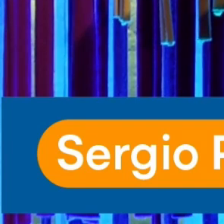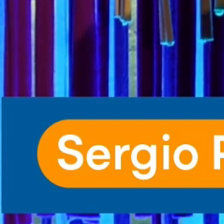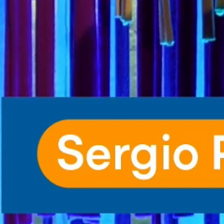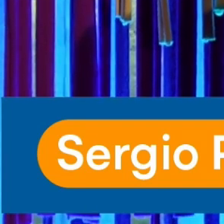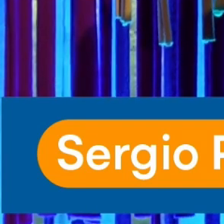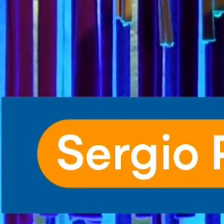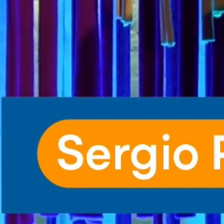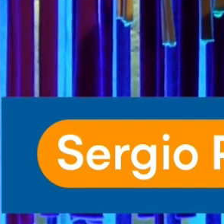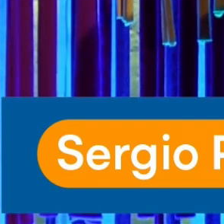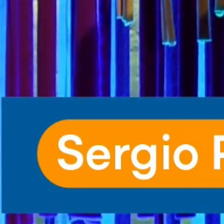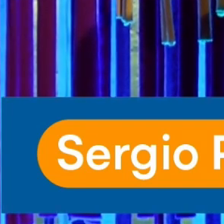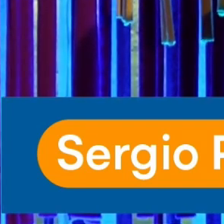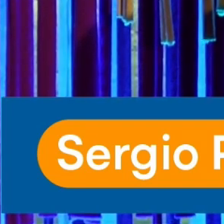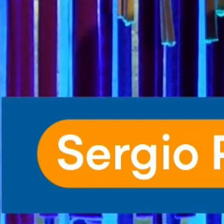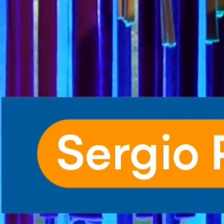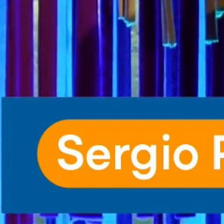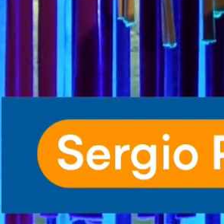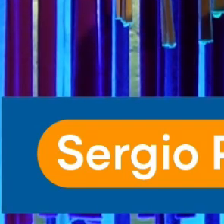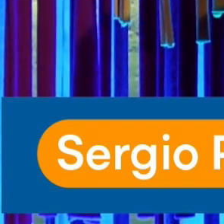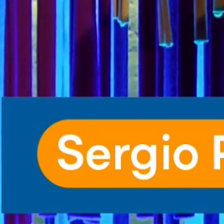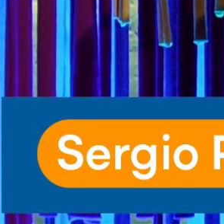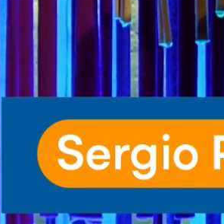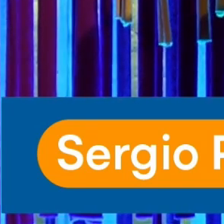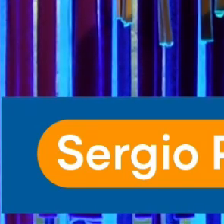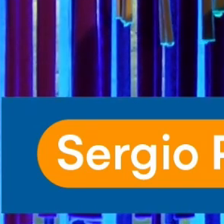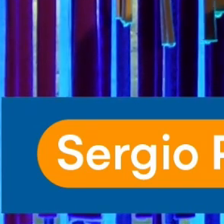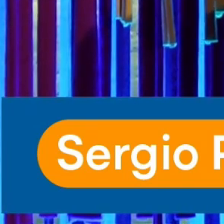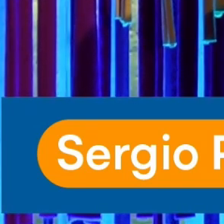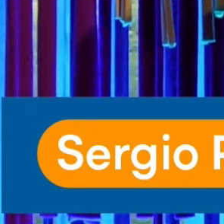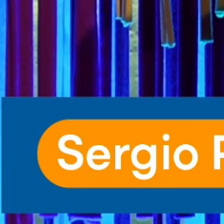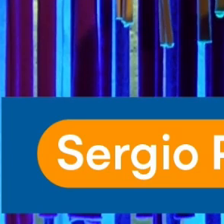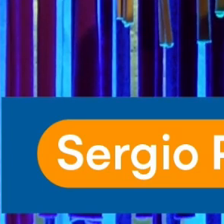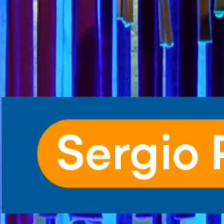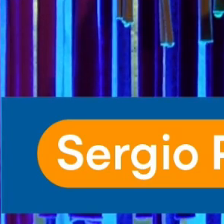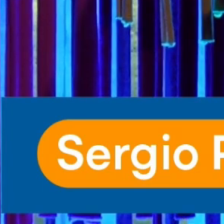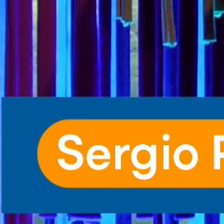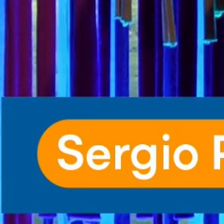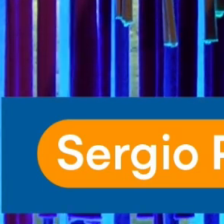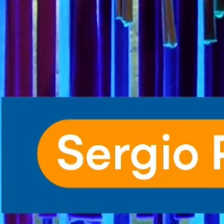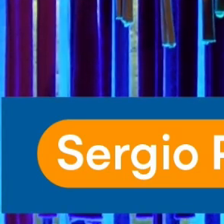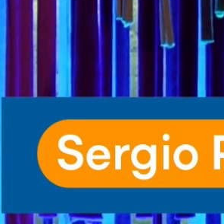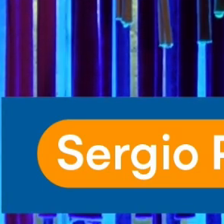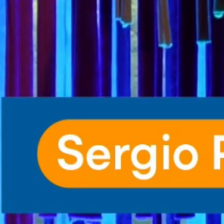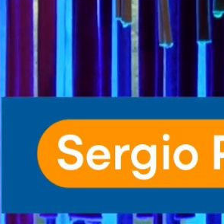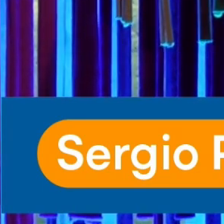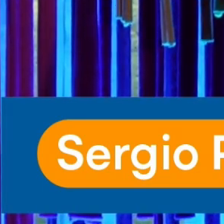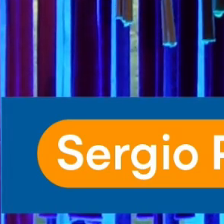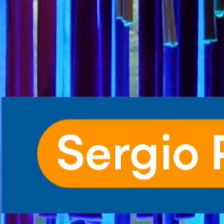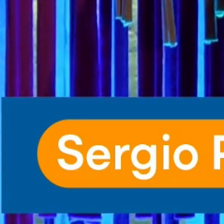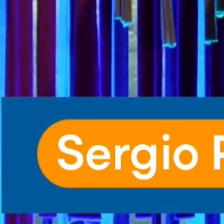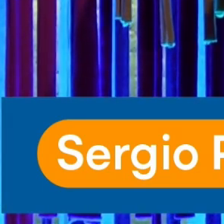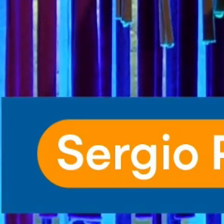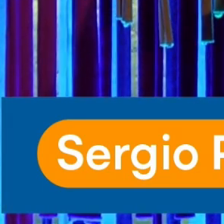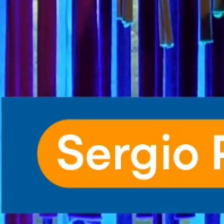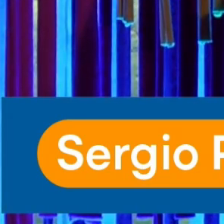mucho tiempo trabajando en esto ya con Jóvenes a Programar. Les voy a contar un poquito lo que es Jóvenes a